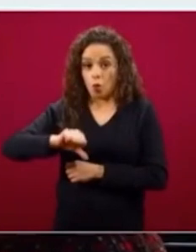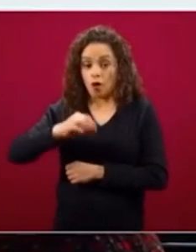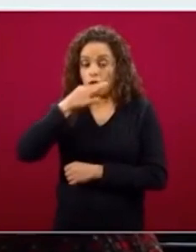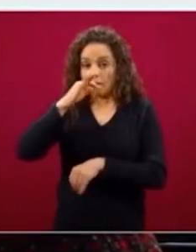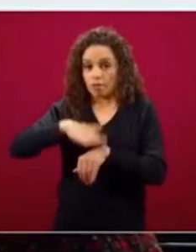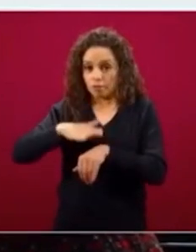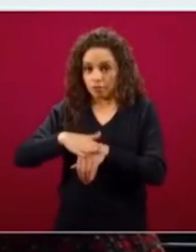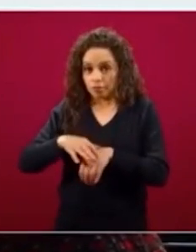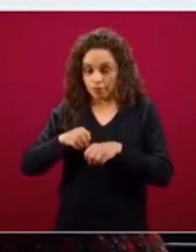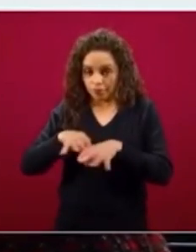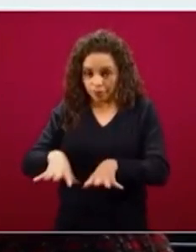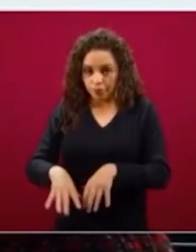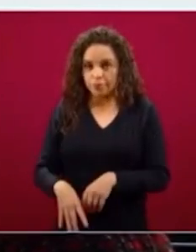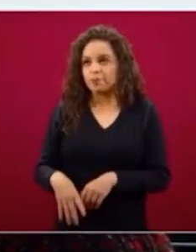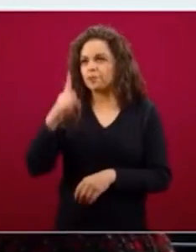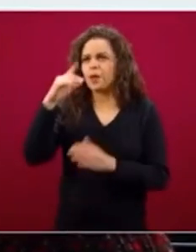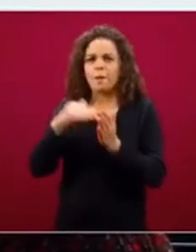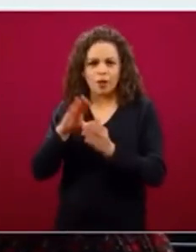hoy, mil 91,